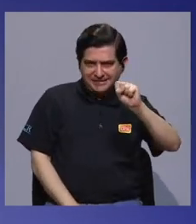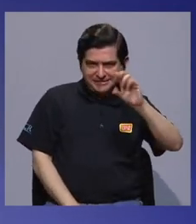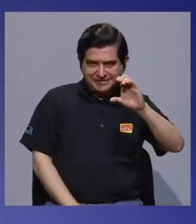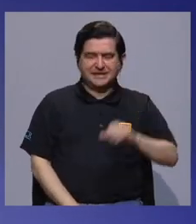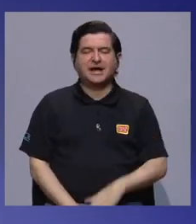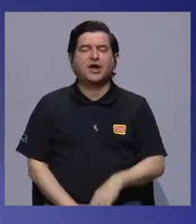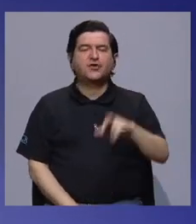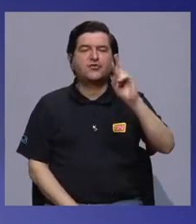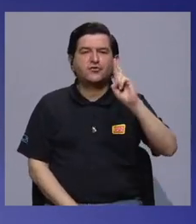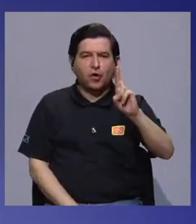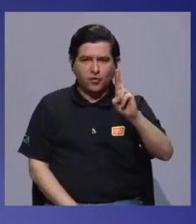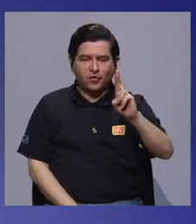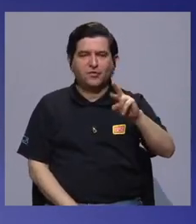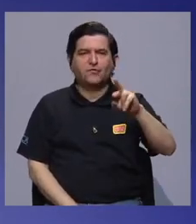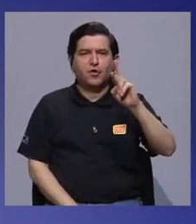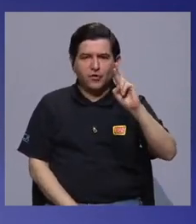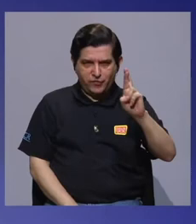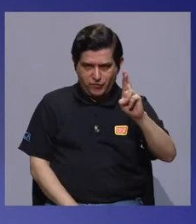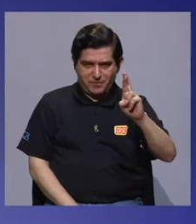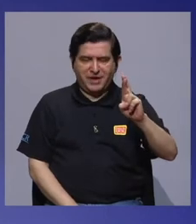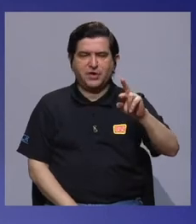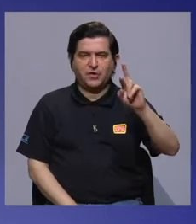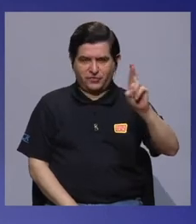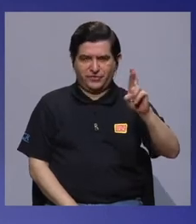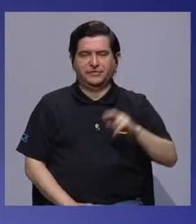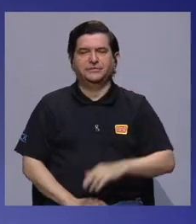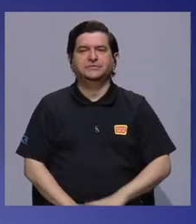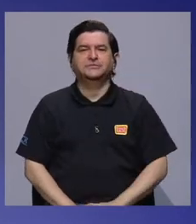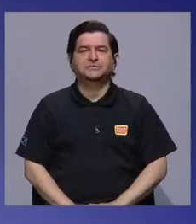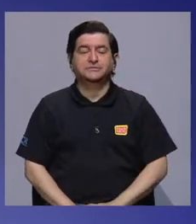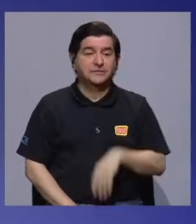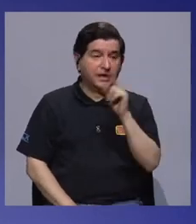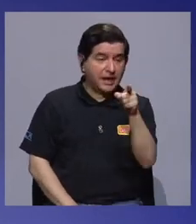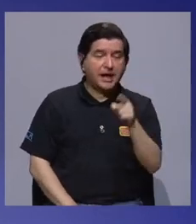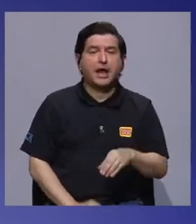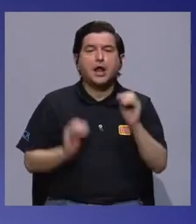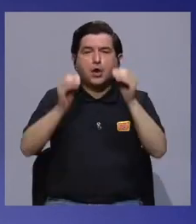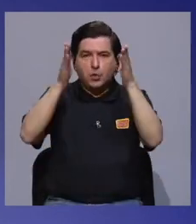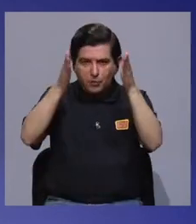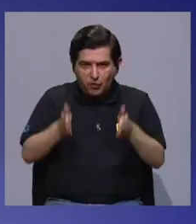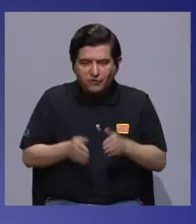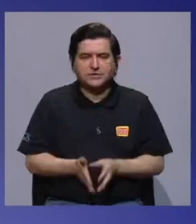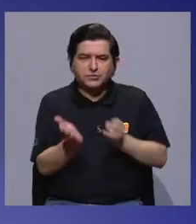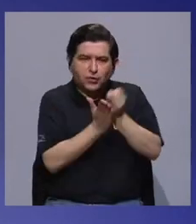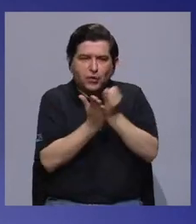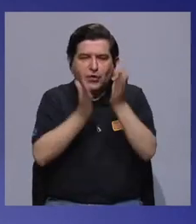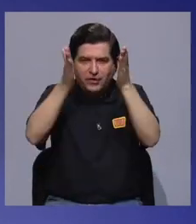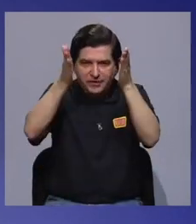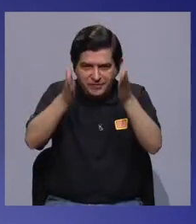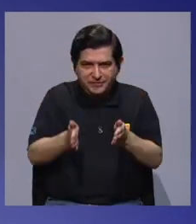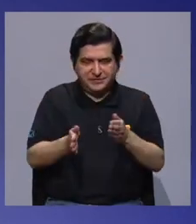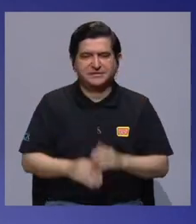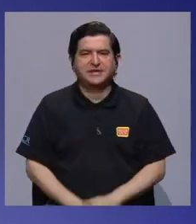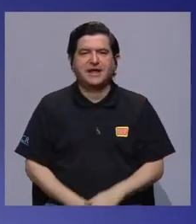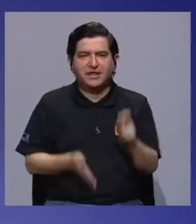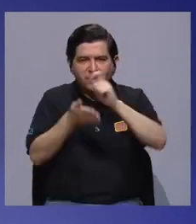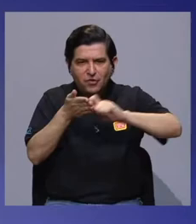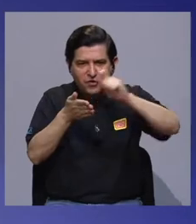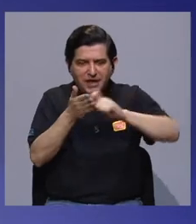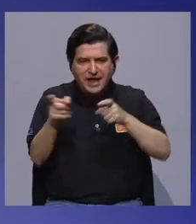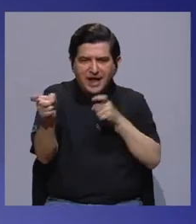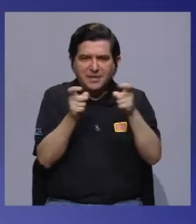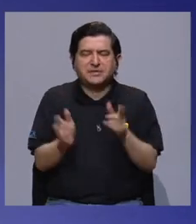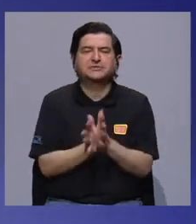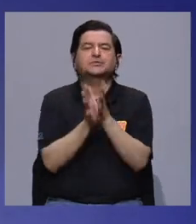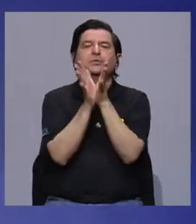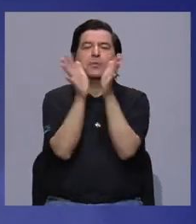máster Rodolfo Romero Redondo, quien es profesor e investigador de